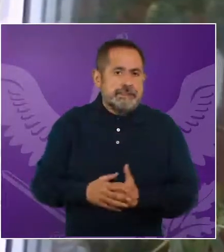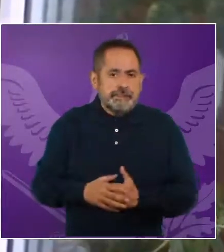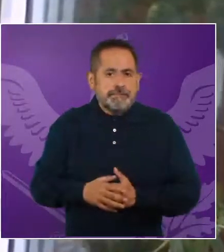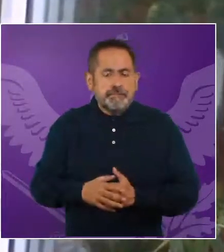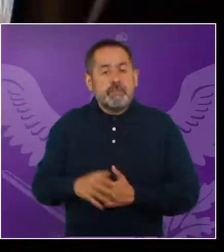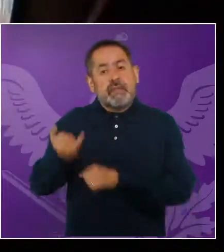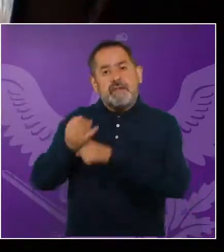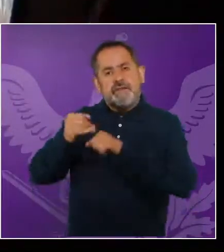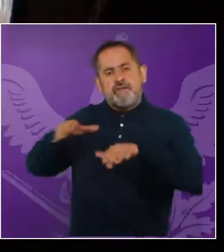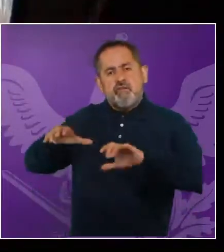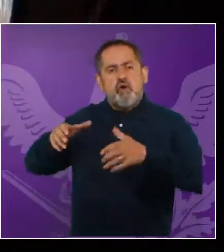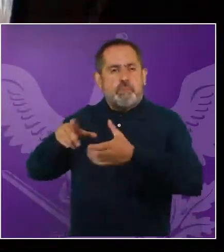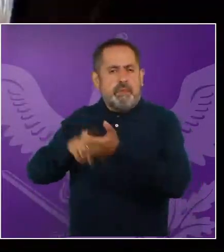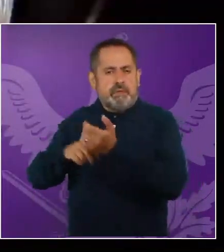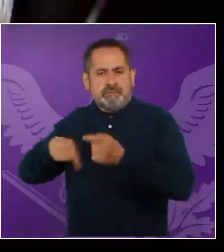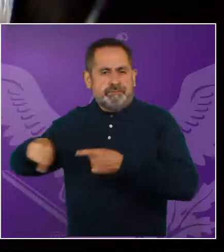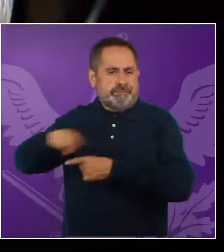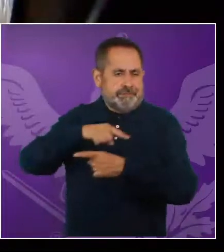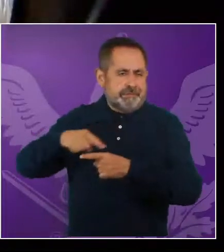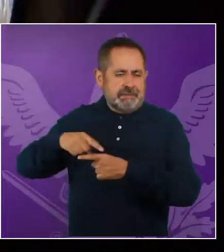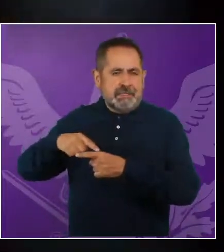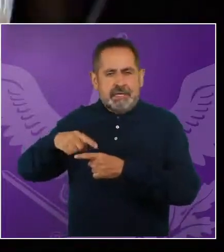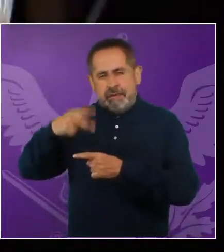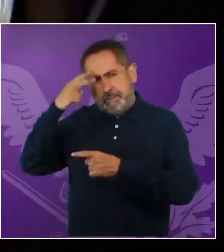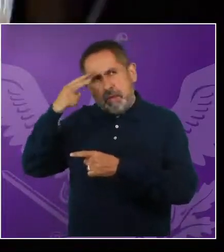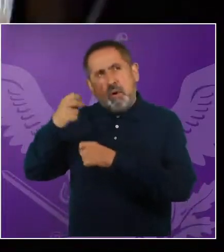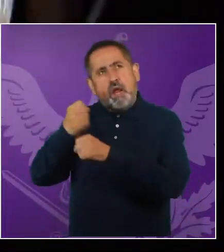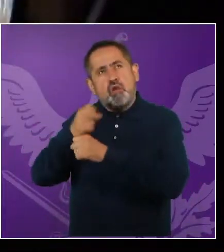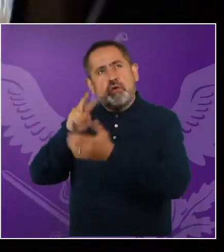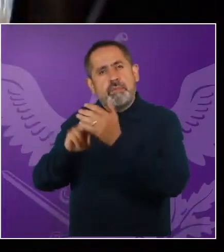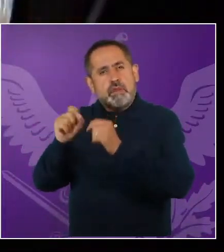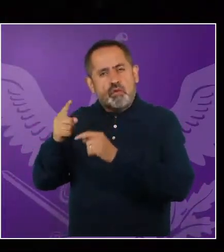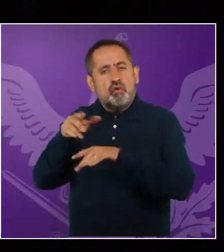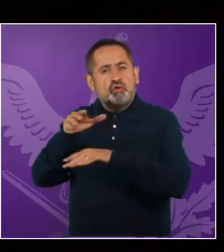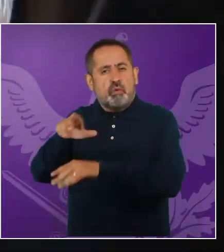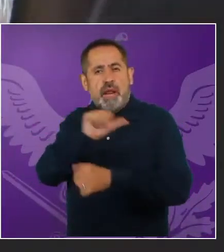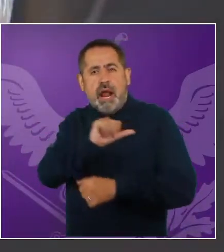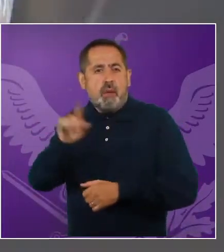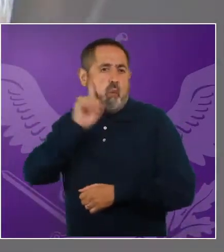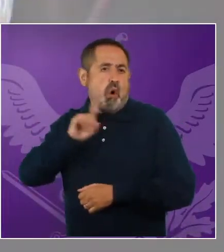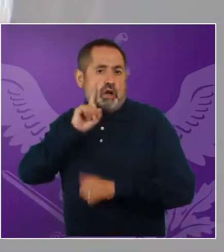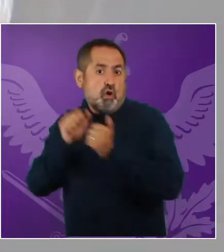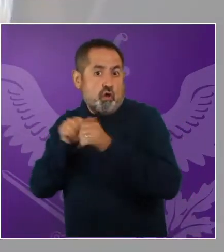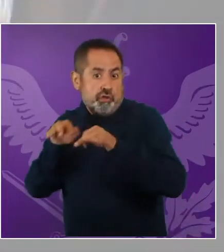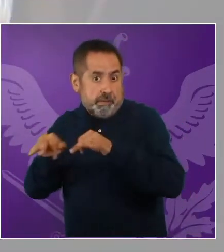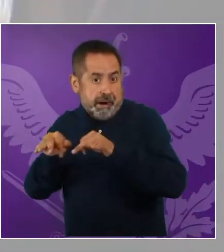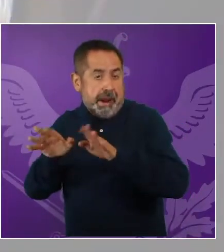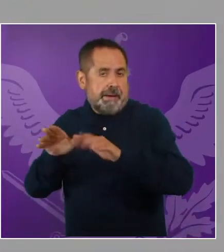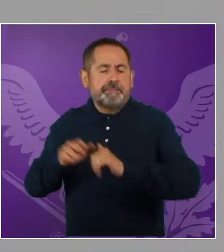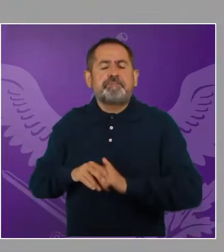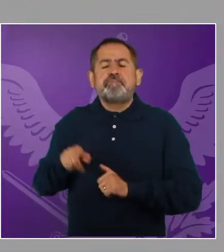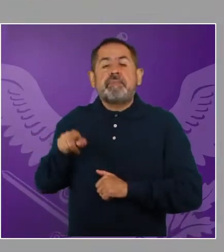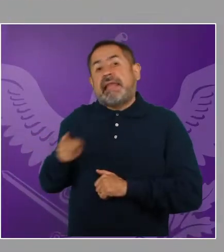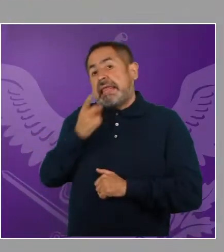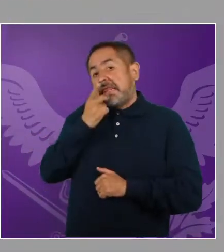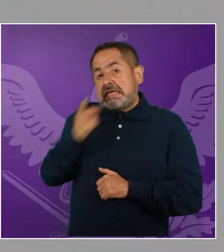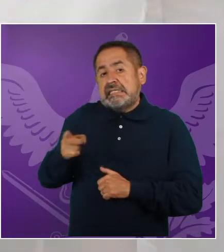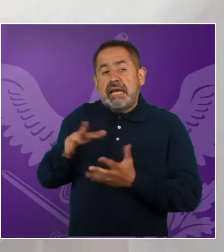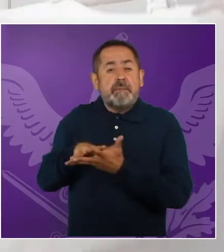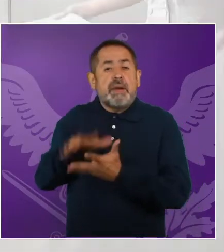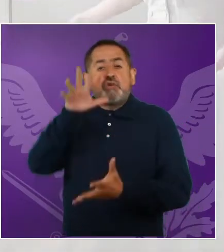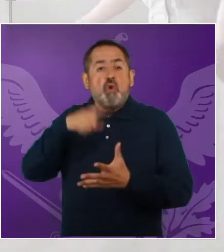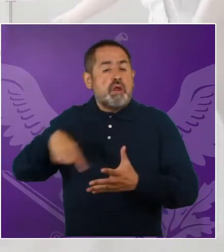Cumplir, Derechos Reproductivos y Laborales de las Trabajadoras del Hogar en México 2021, una gran parte del gremio de las personas